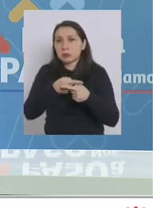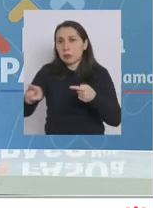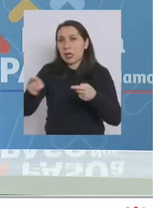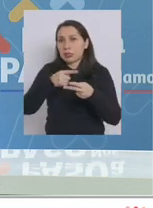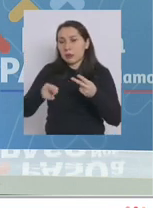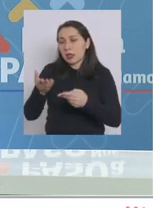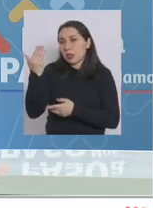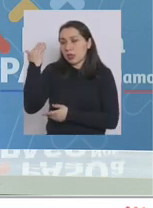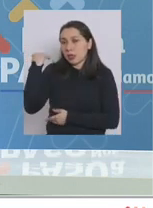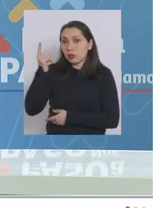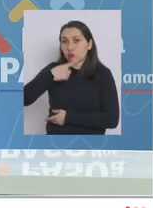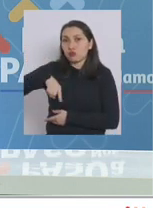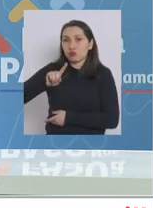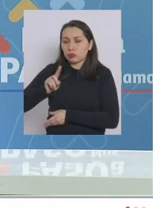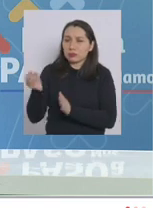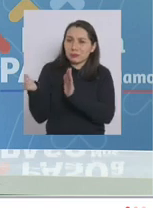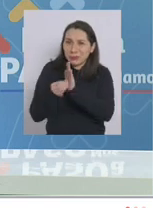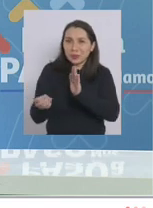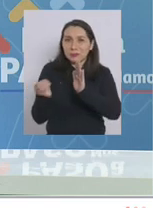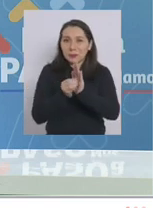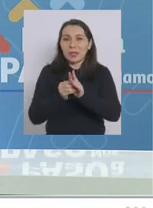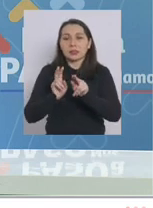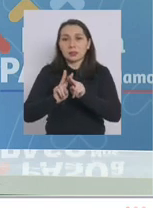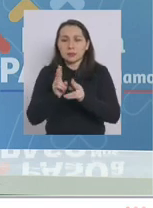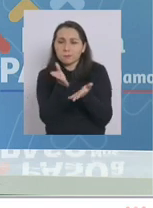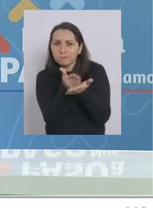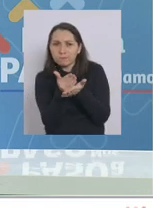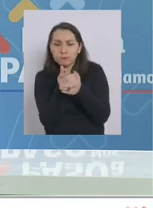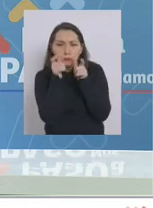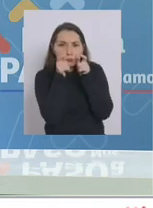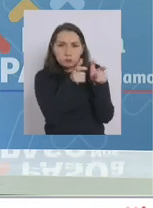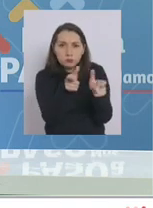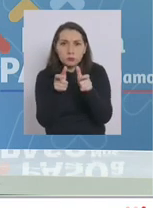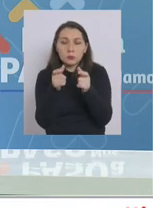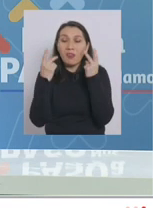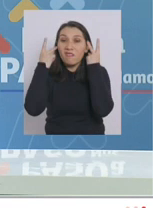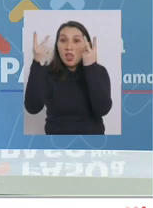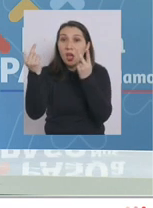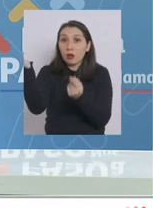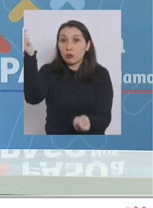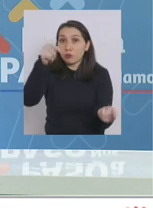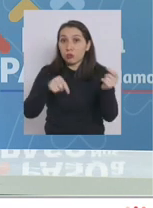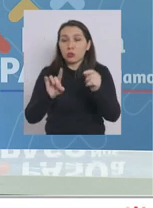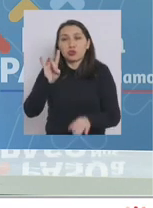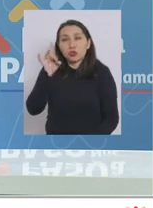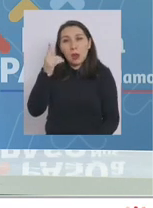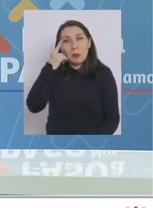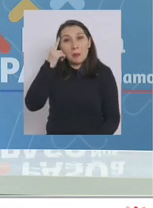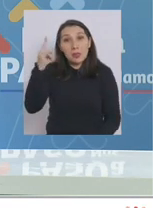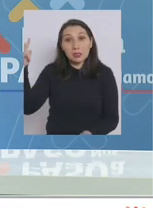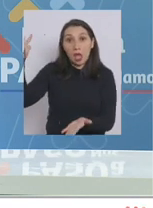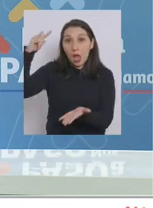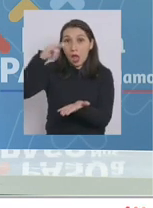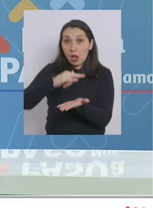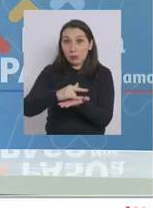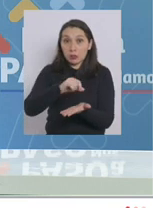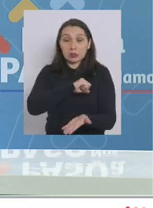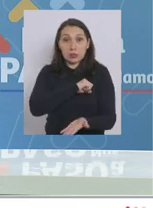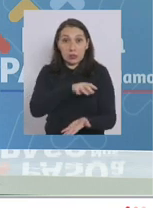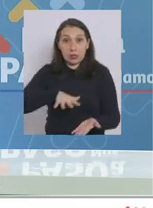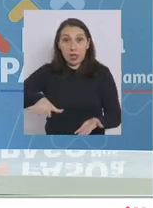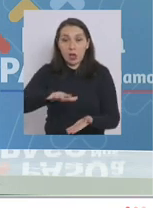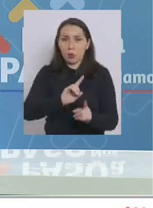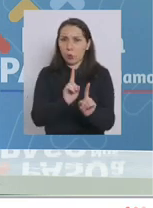semanas nosotros venimos reforzando la estrategia de vigilancia de viajeros, no solamente en el aeropuerto de la región